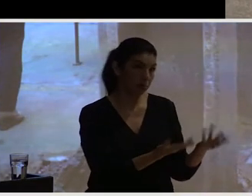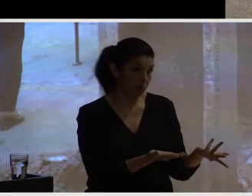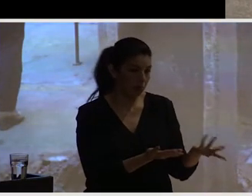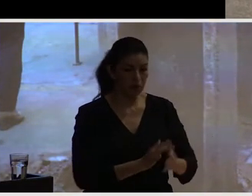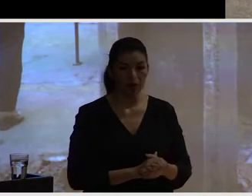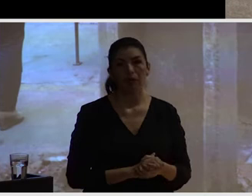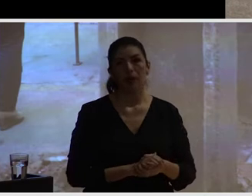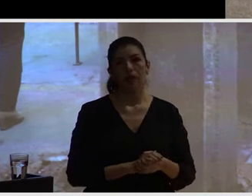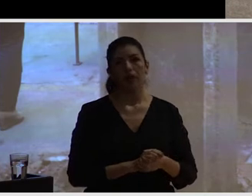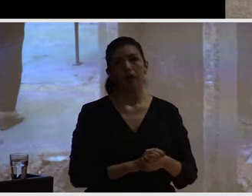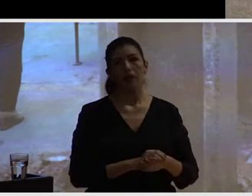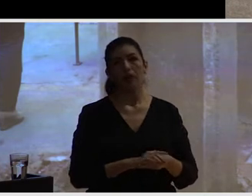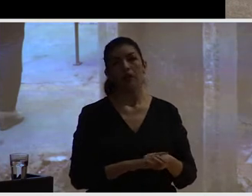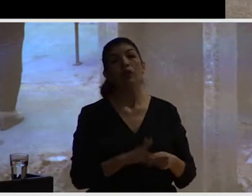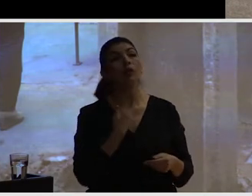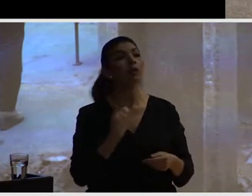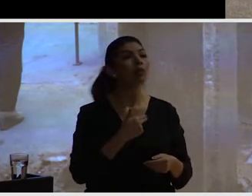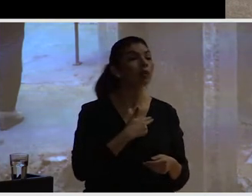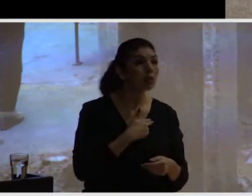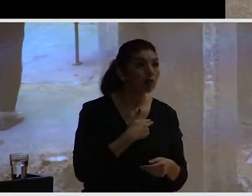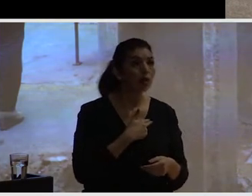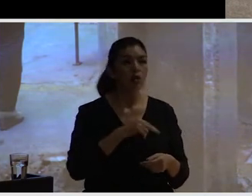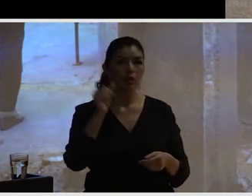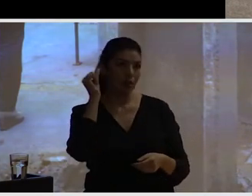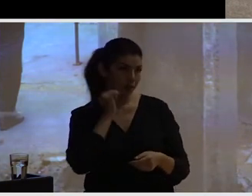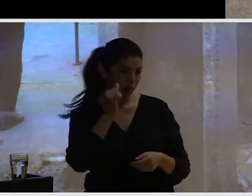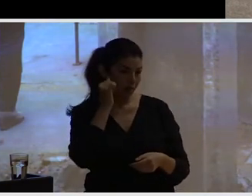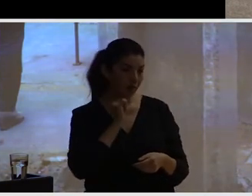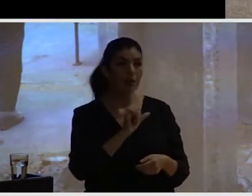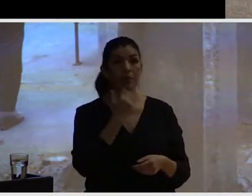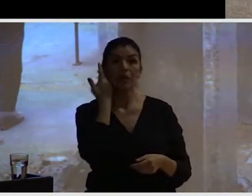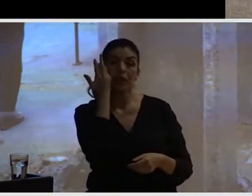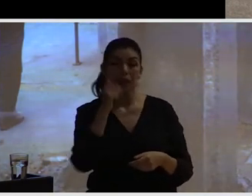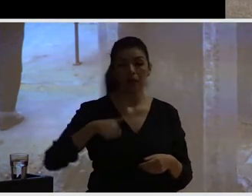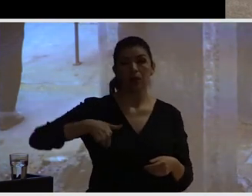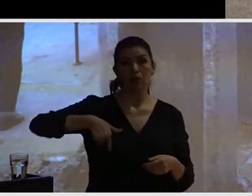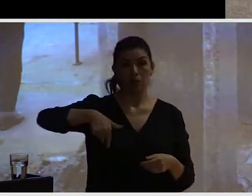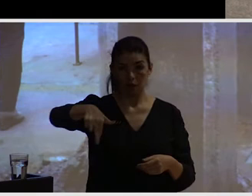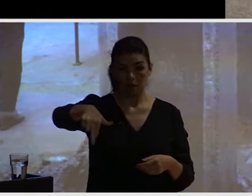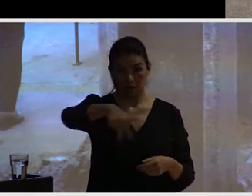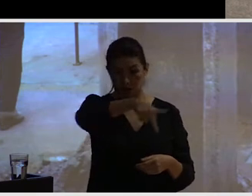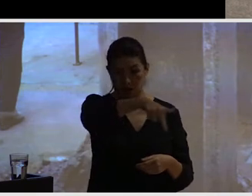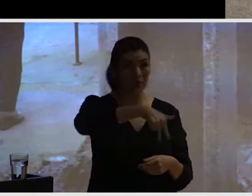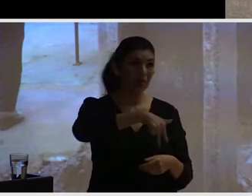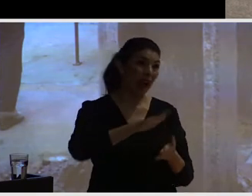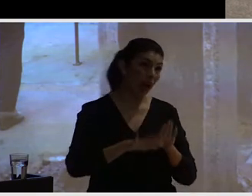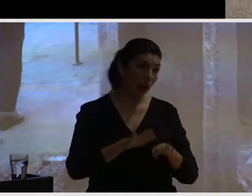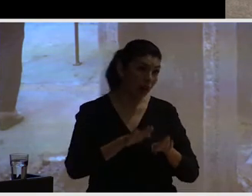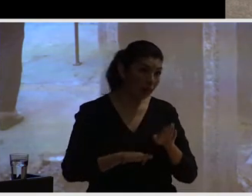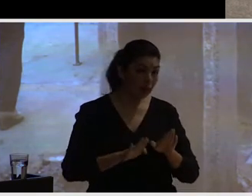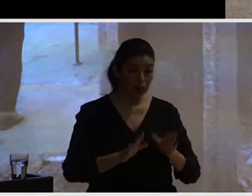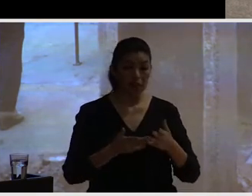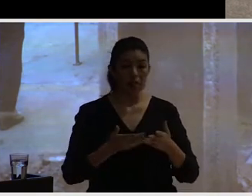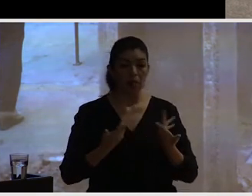e intentamos caminar como podemos, aunque las ciudades estén diseñadas muy bien para los coches, pero muy mal para los peatones, sobre todo